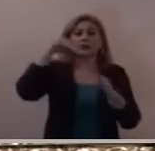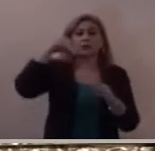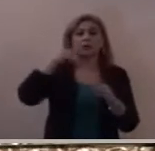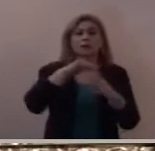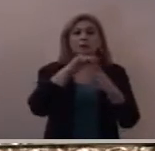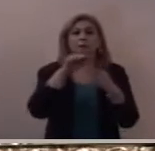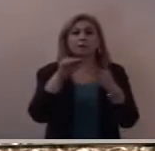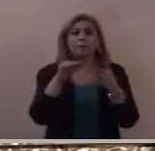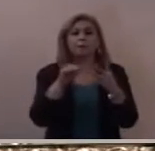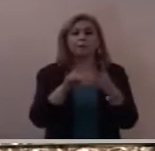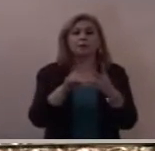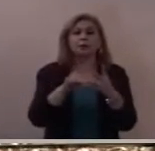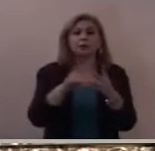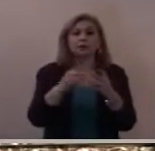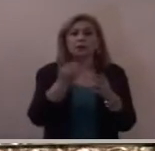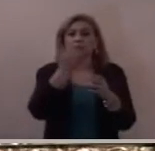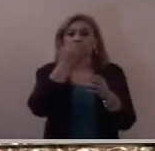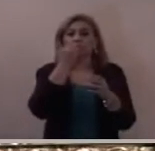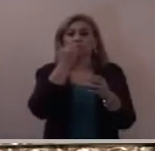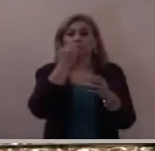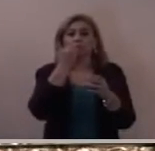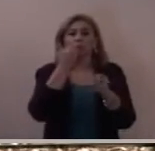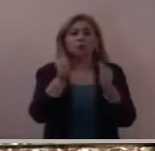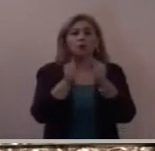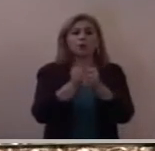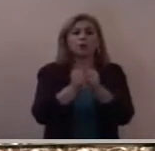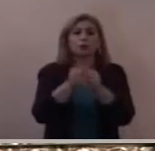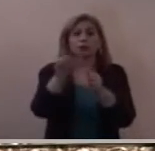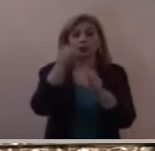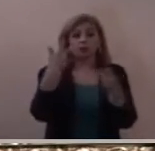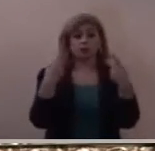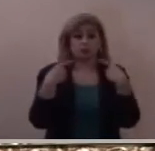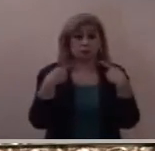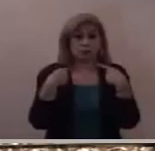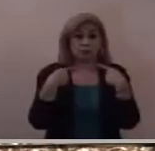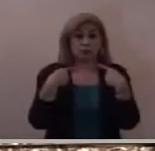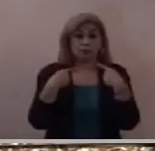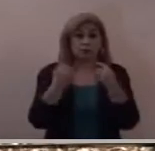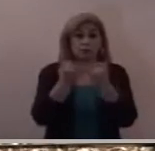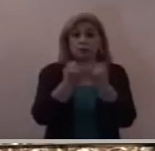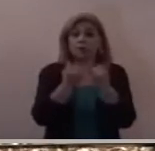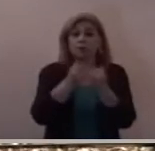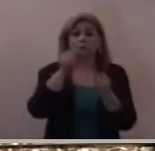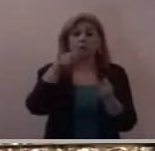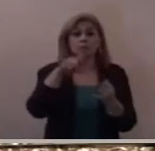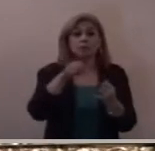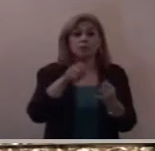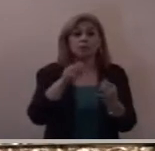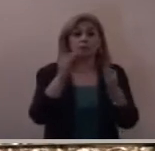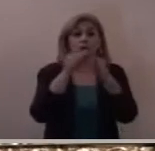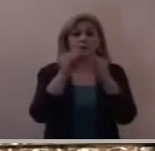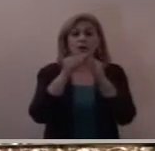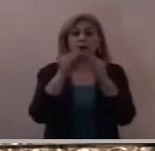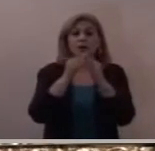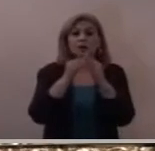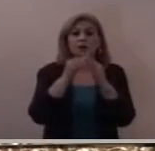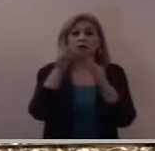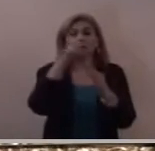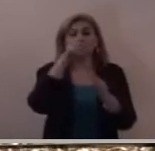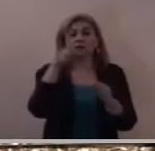come con publicanos lo hizo en la casa de Saqueo y ahora